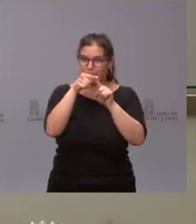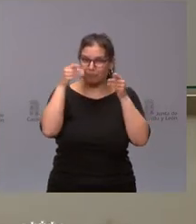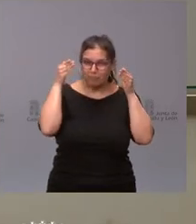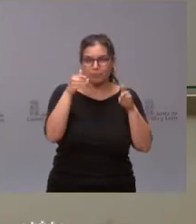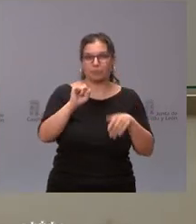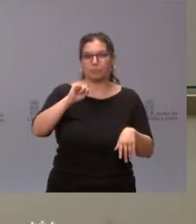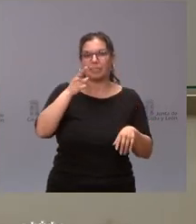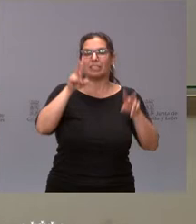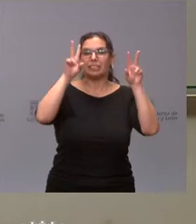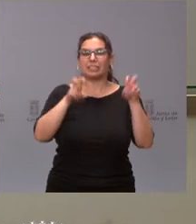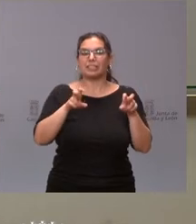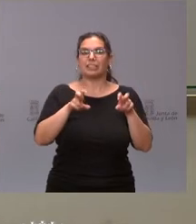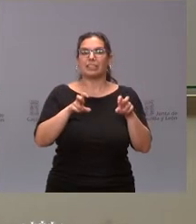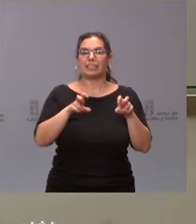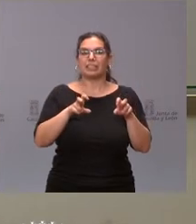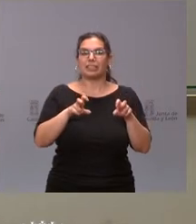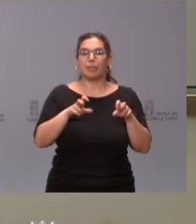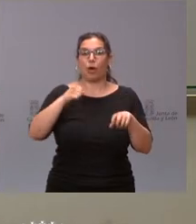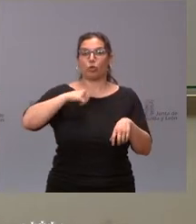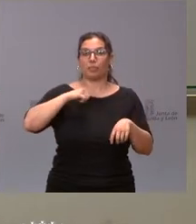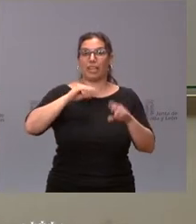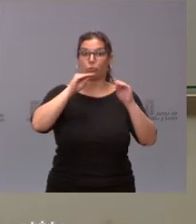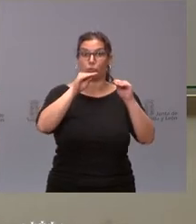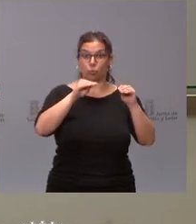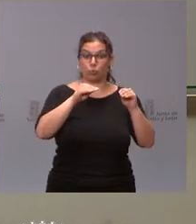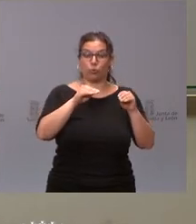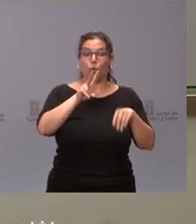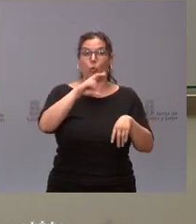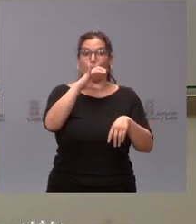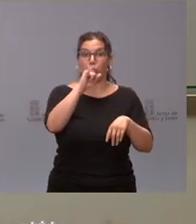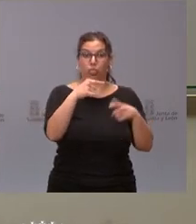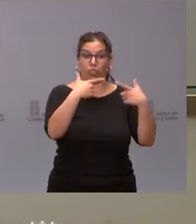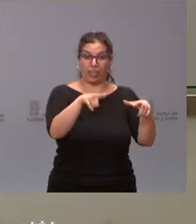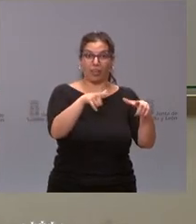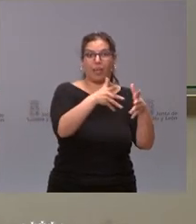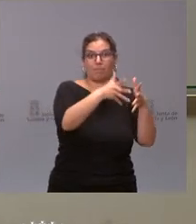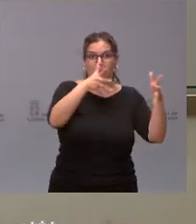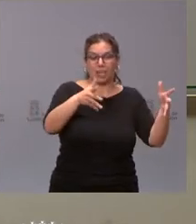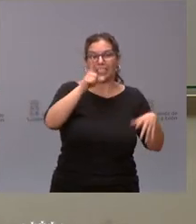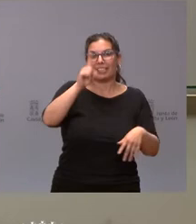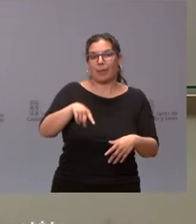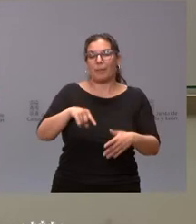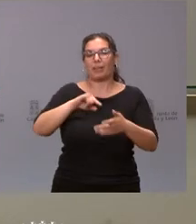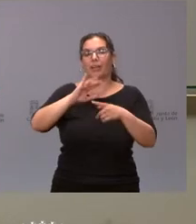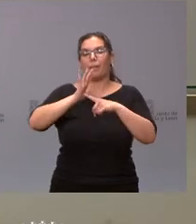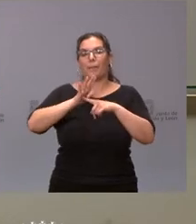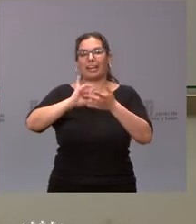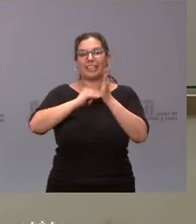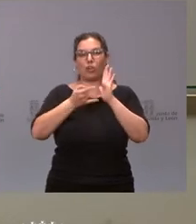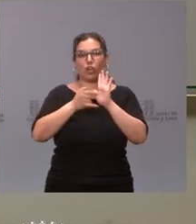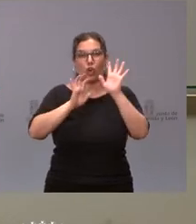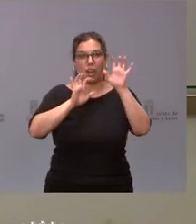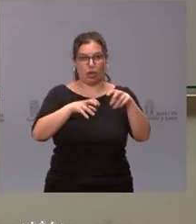mejora de las ampliación de las UCIs del hospital y también en el Parque Tecnológico de León. Y una última cuestión y es